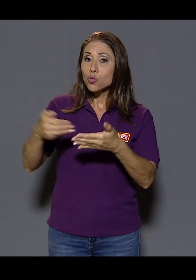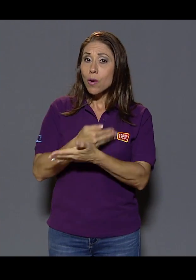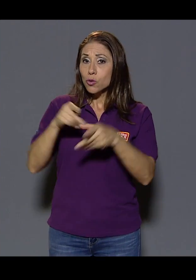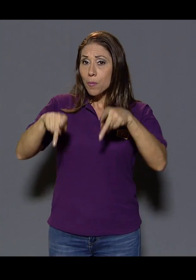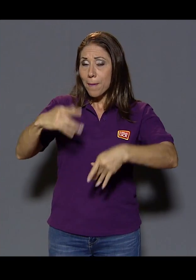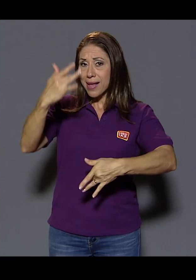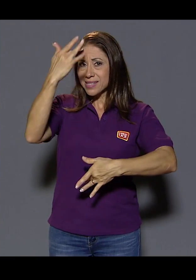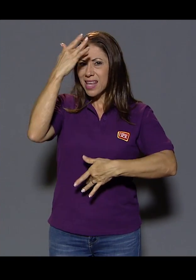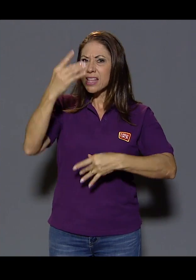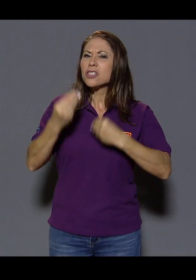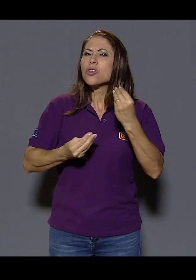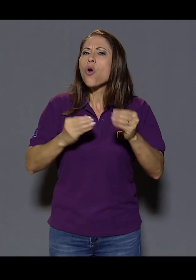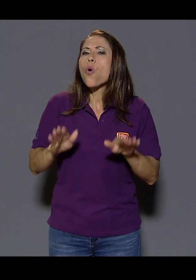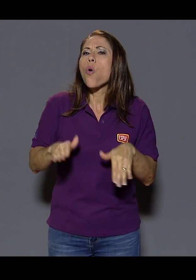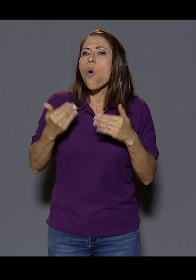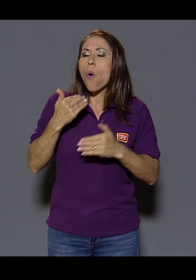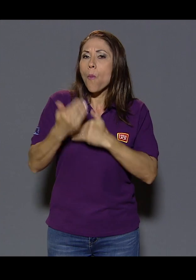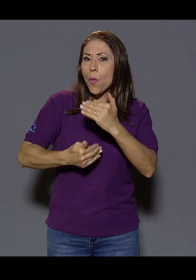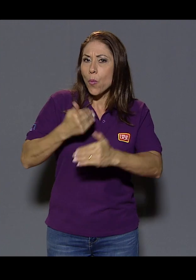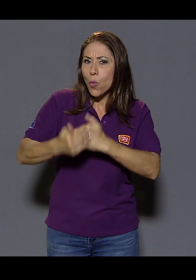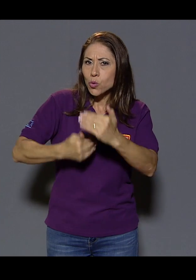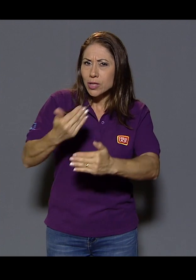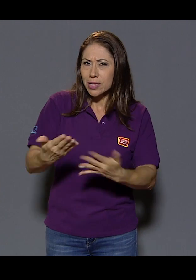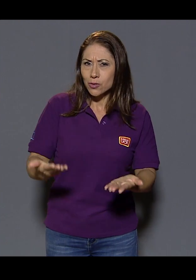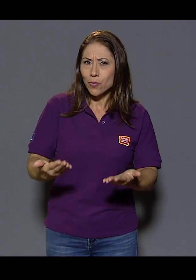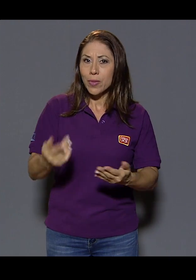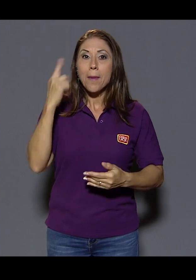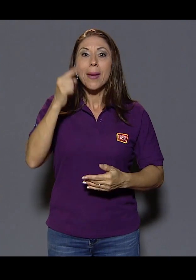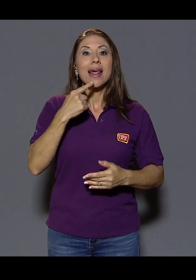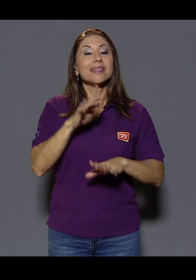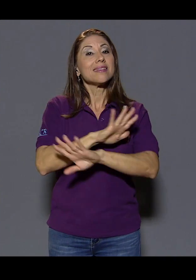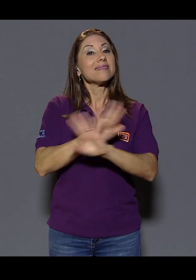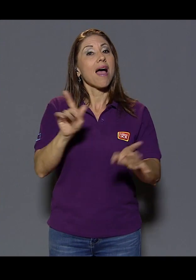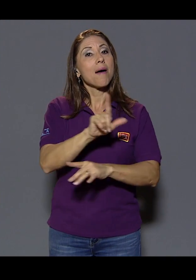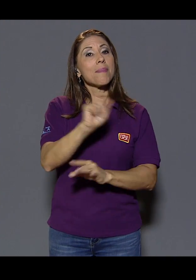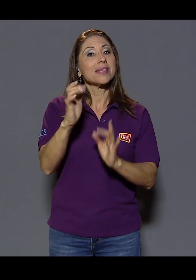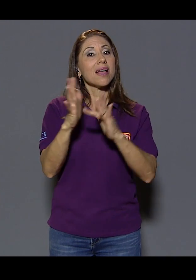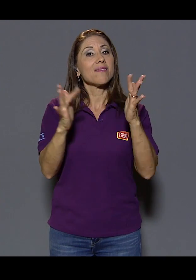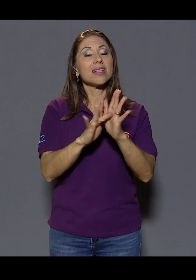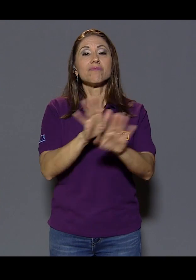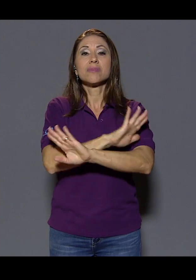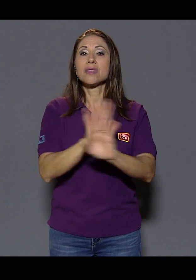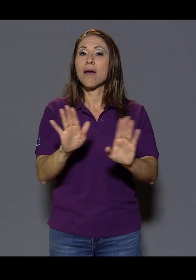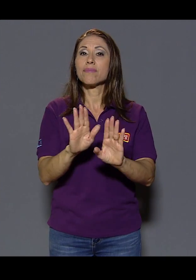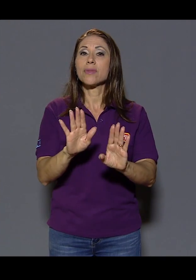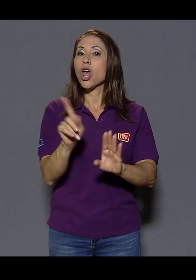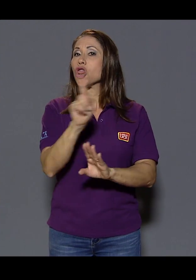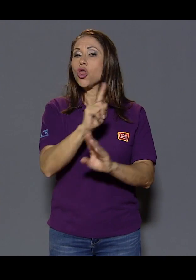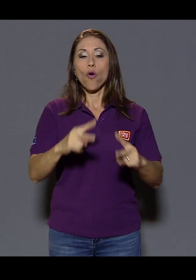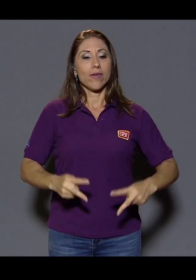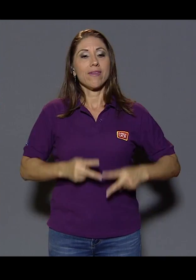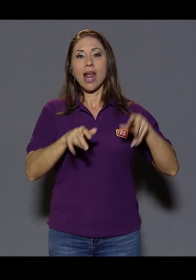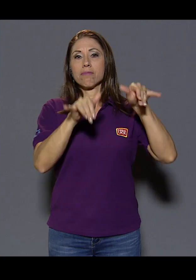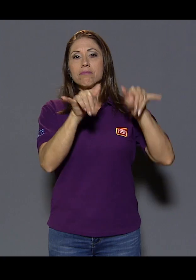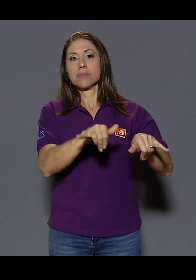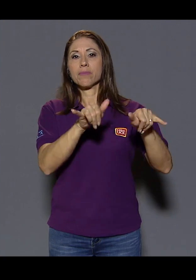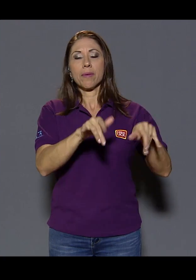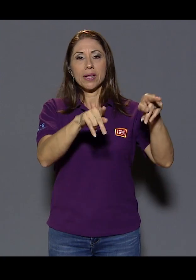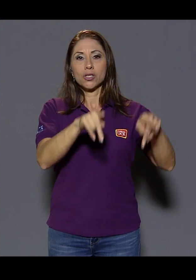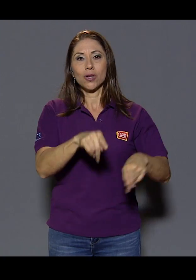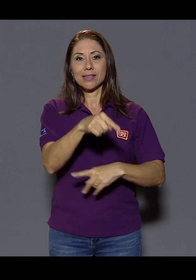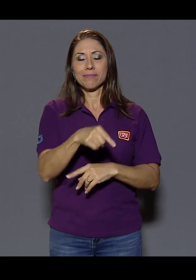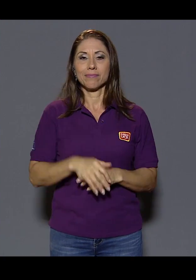nuevos pacientes cómo fue ese proceso para ya decir en abril no más personas vivirán en esta sección asilar.